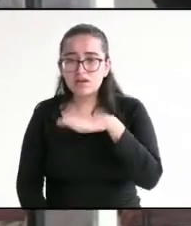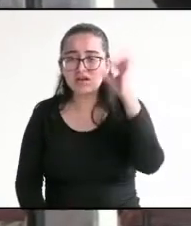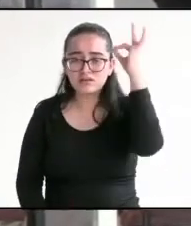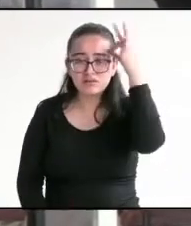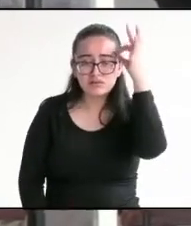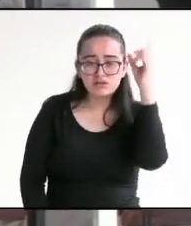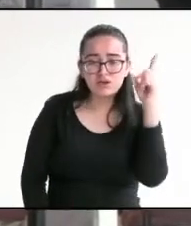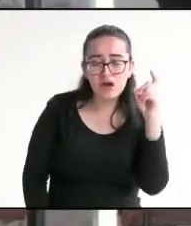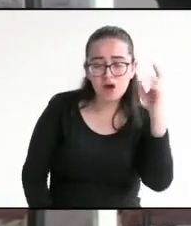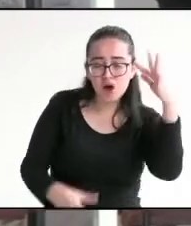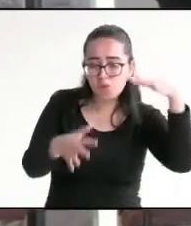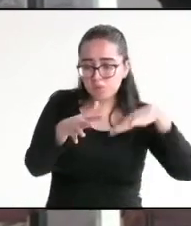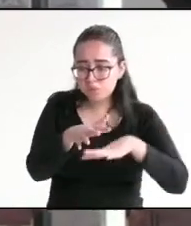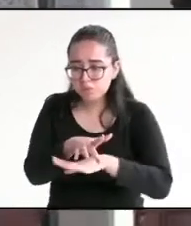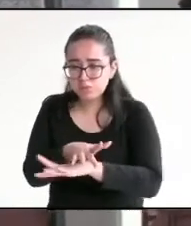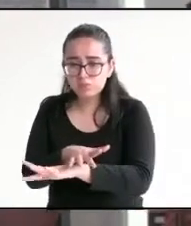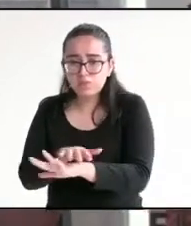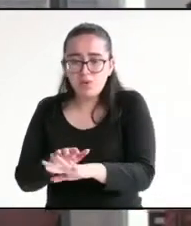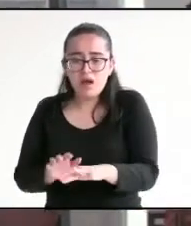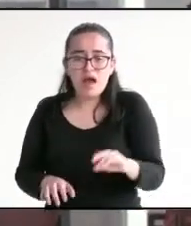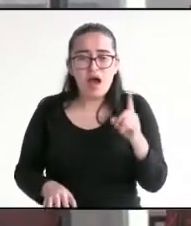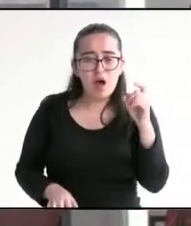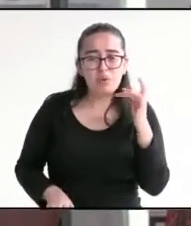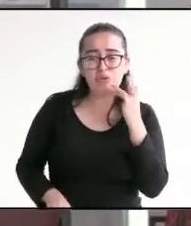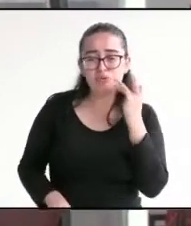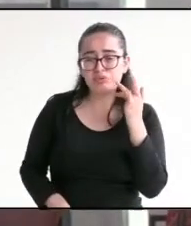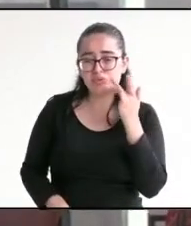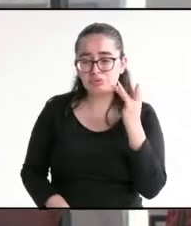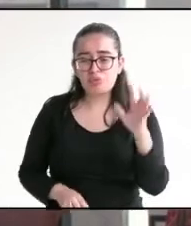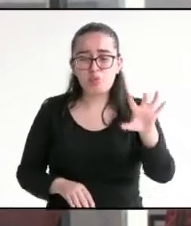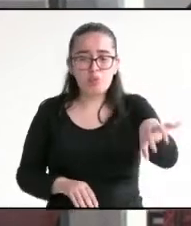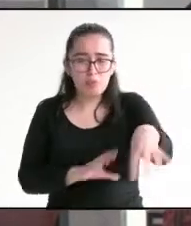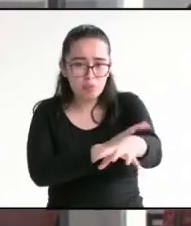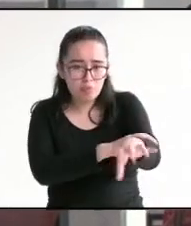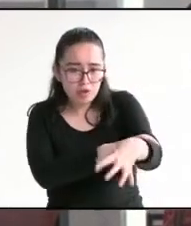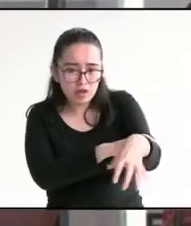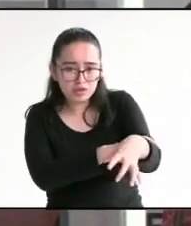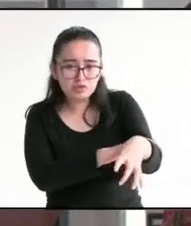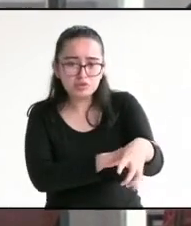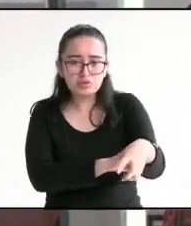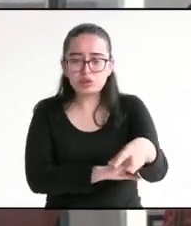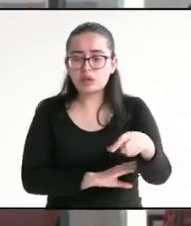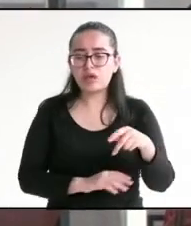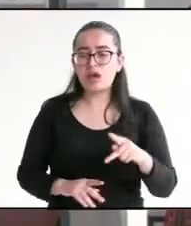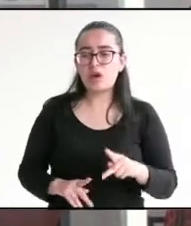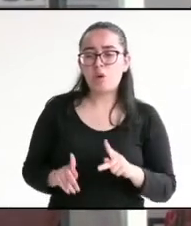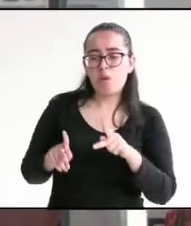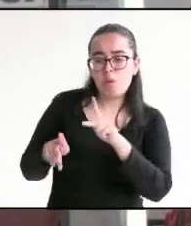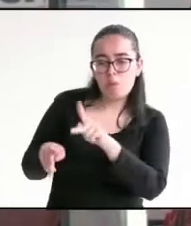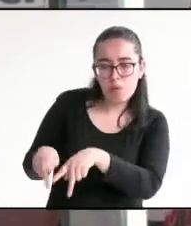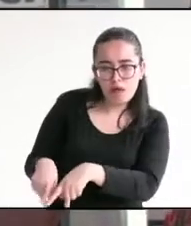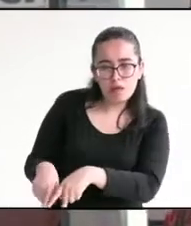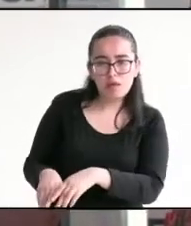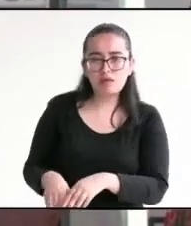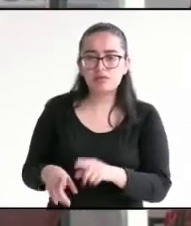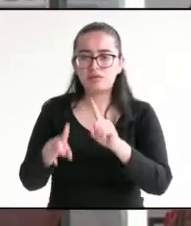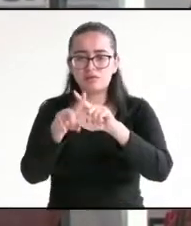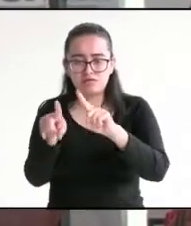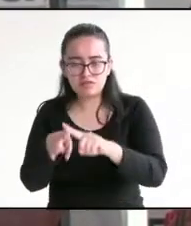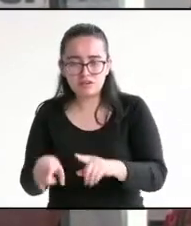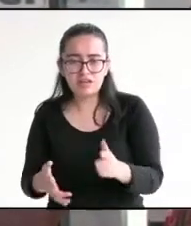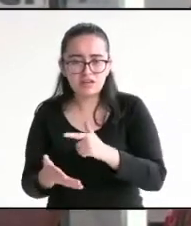potable, drenaje, tratamiento de aguas residuales, basureros a cielo abierto, rastros y panteones. Los municipios tenemos una